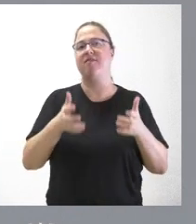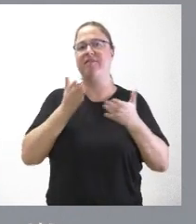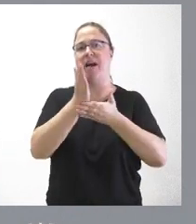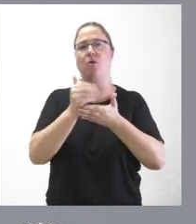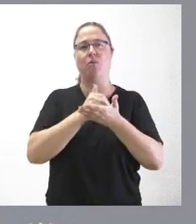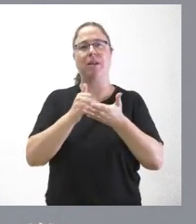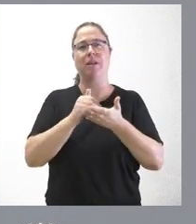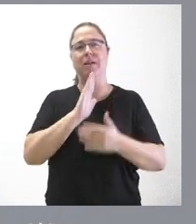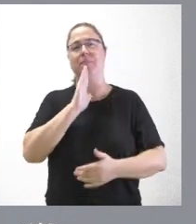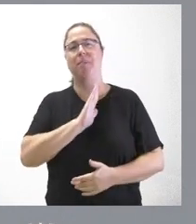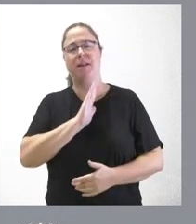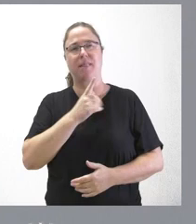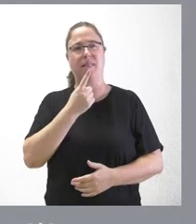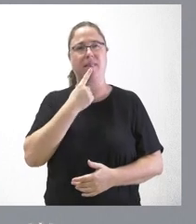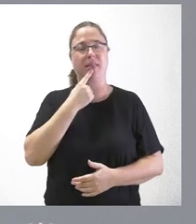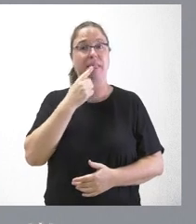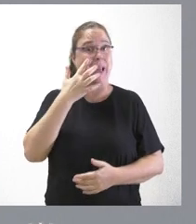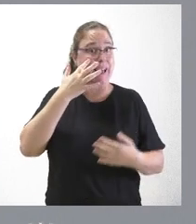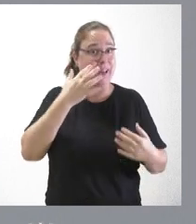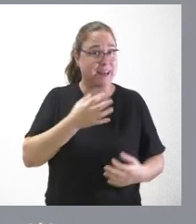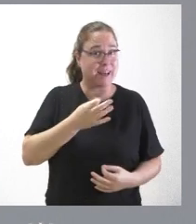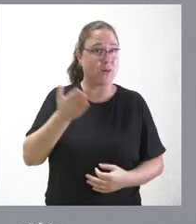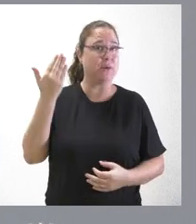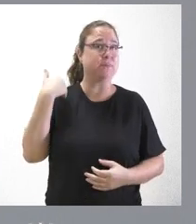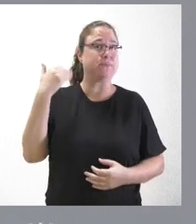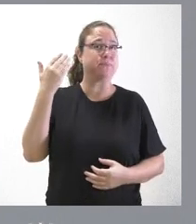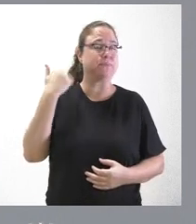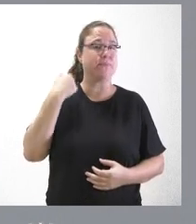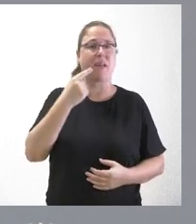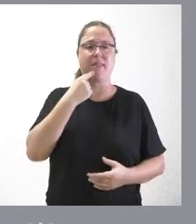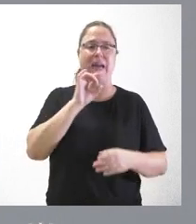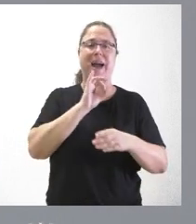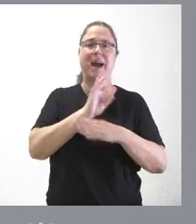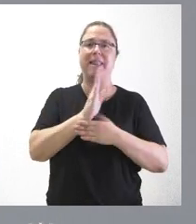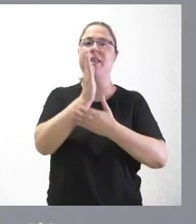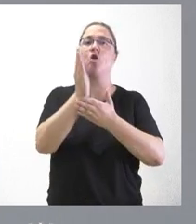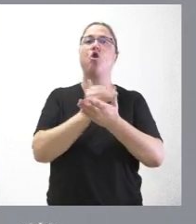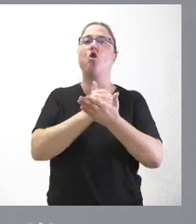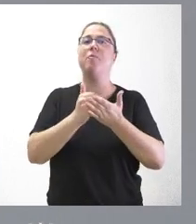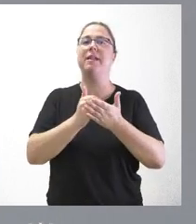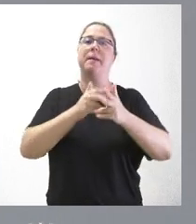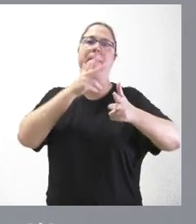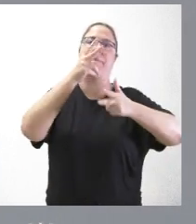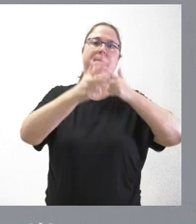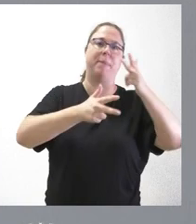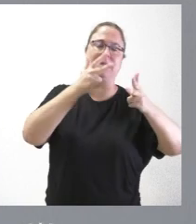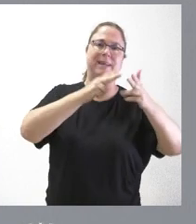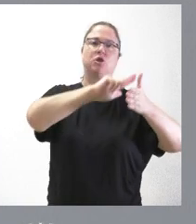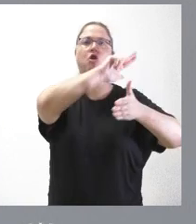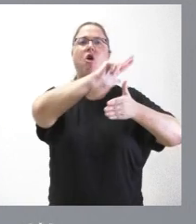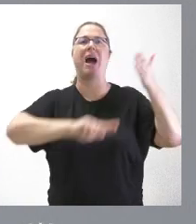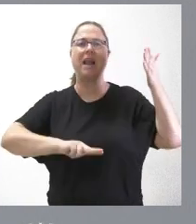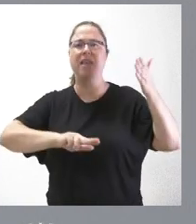me parecía que citaba y creo recordar de su carta expresamente a las comunidades de Euskadi, Cataluña y Galicia.